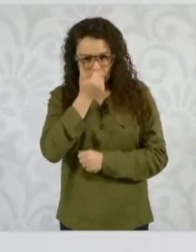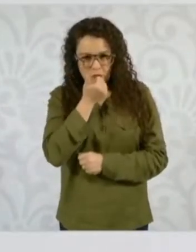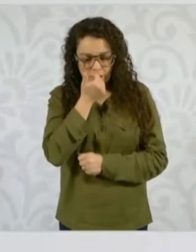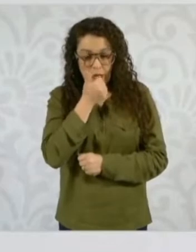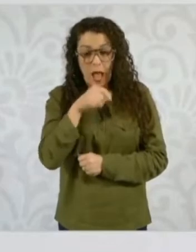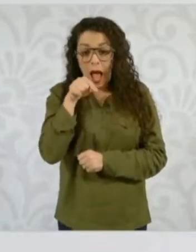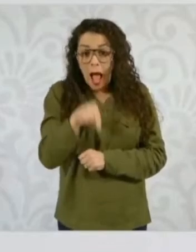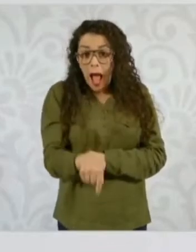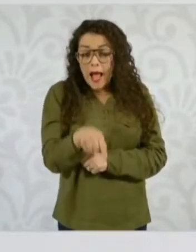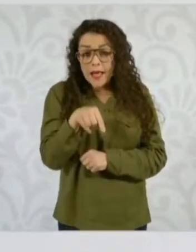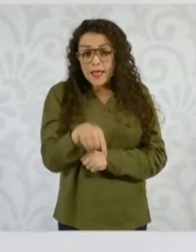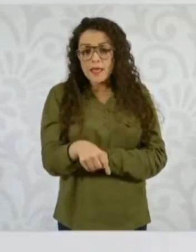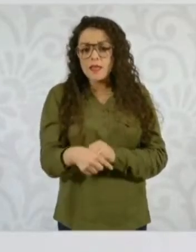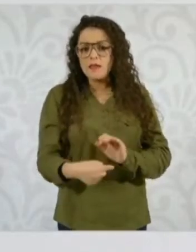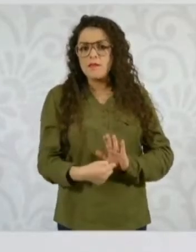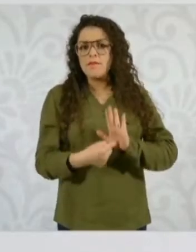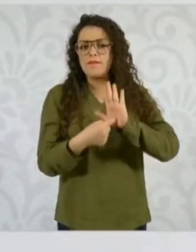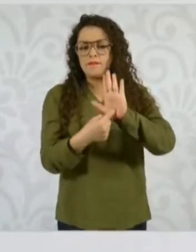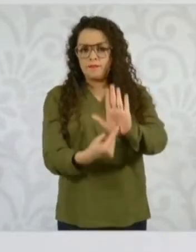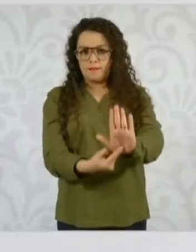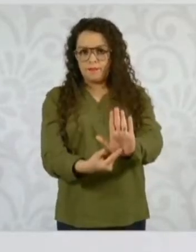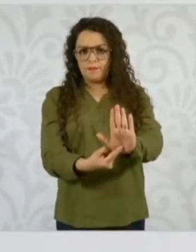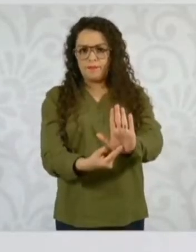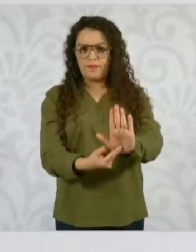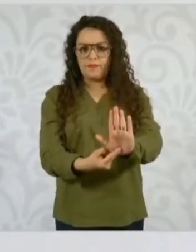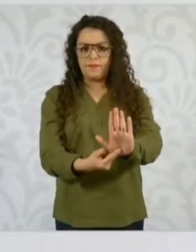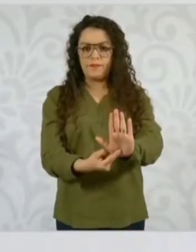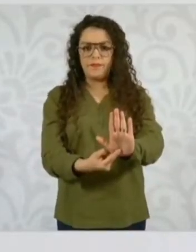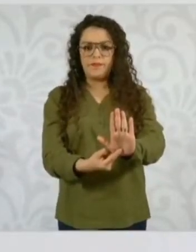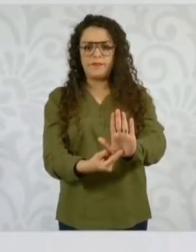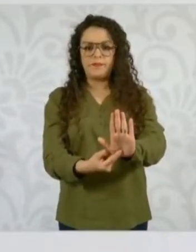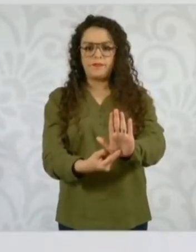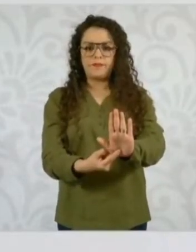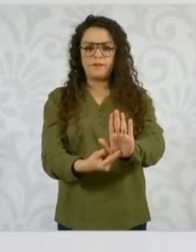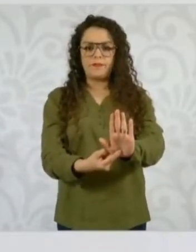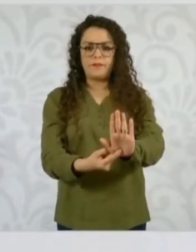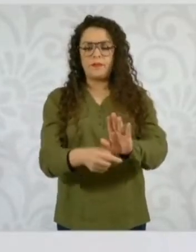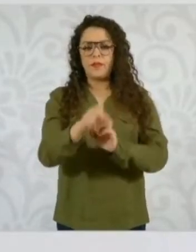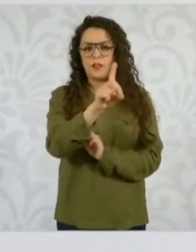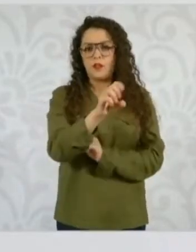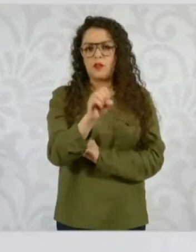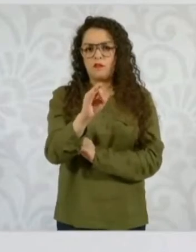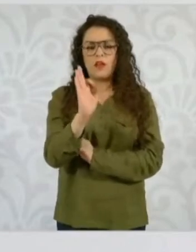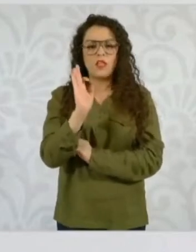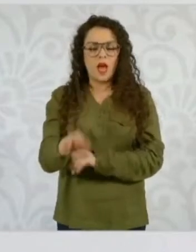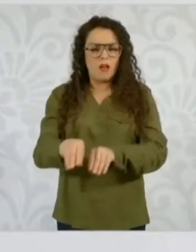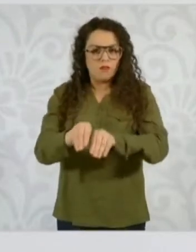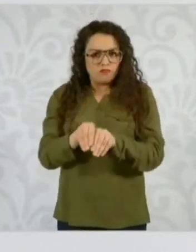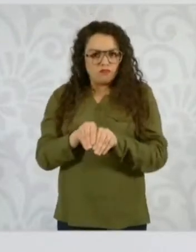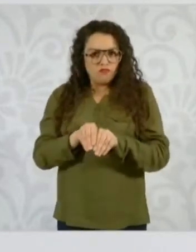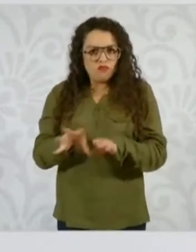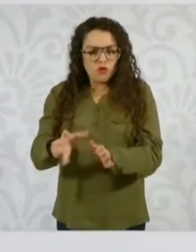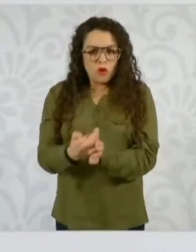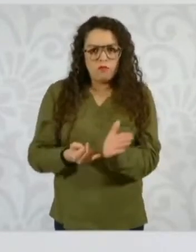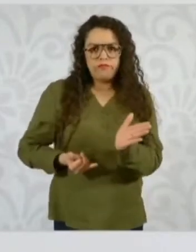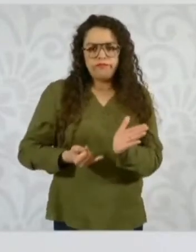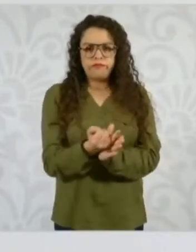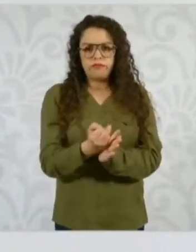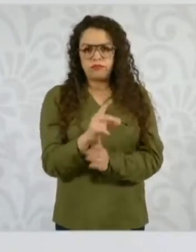decreto, una publicación que salió en el Diario Oficial de la Federación,